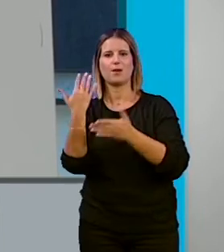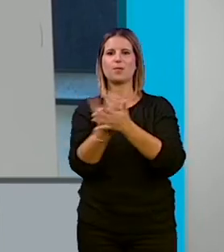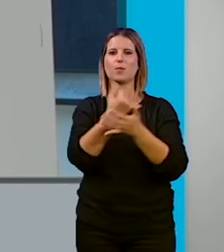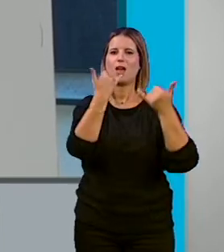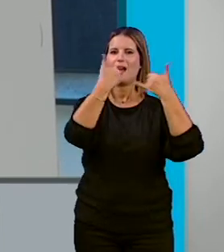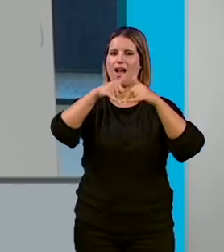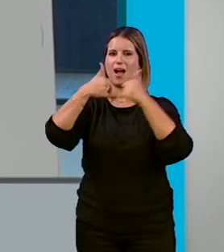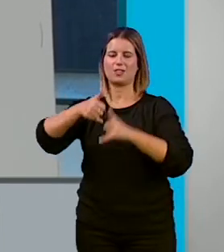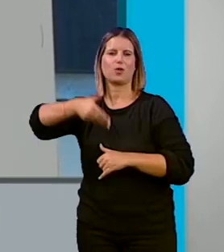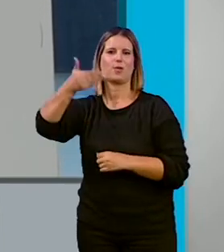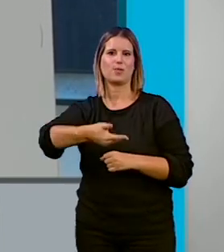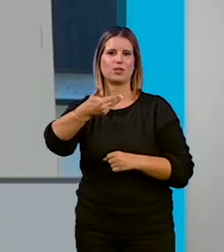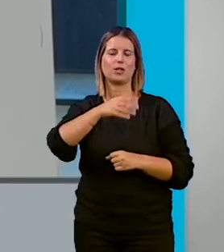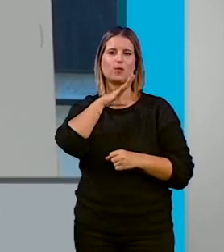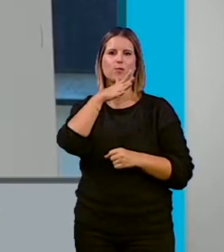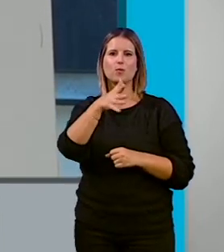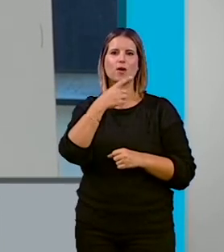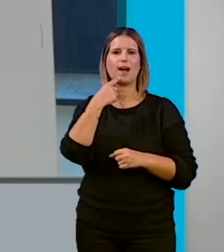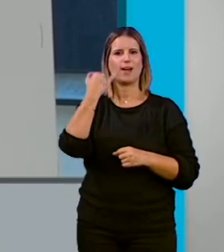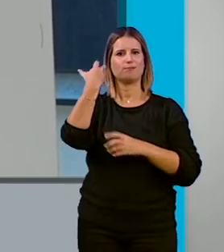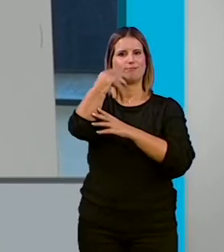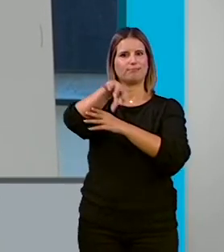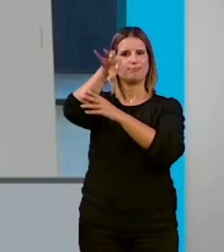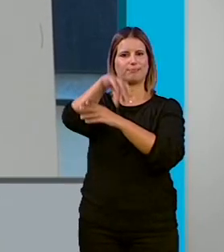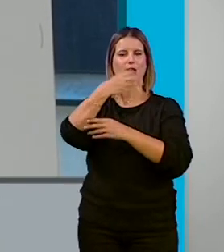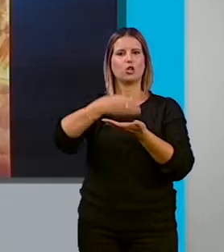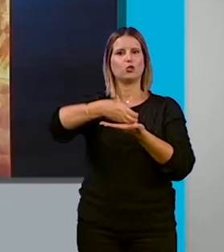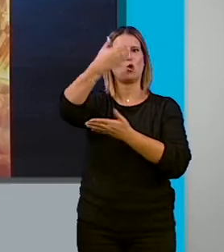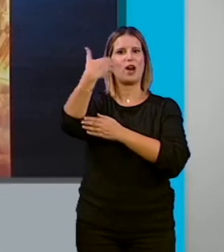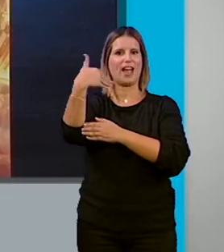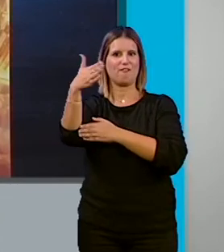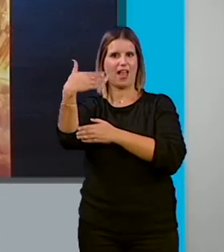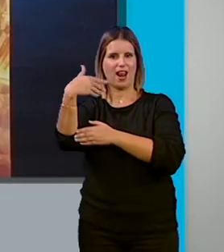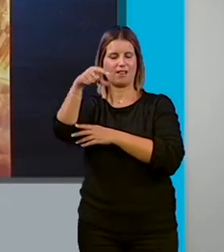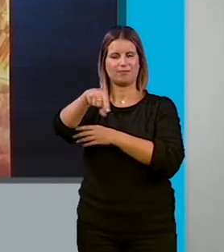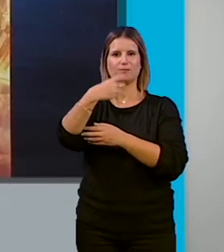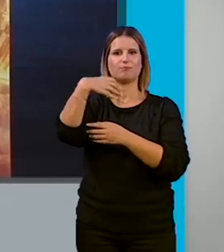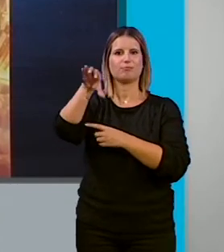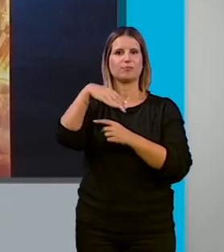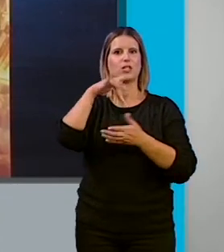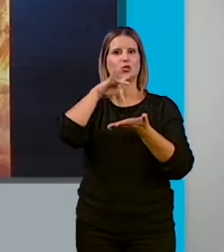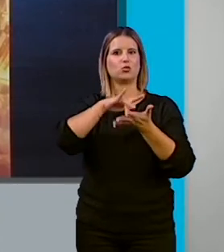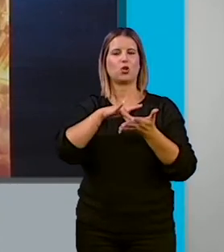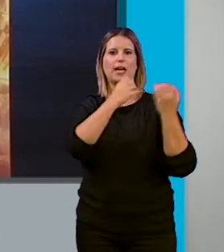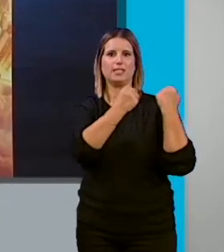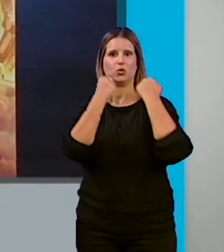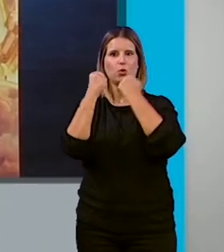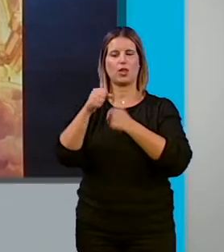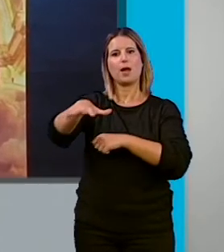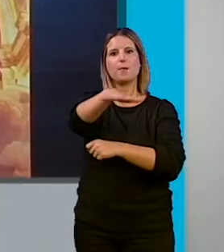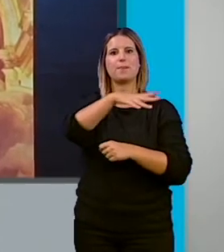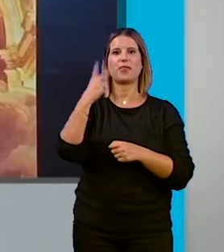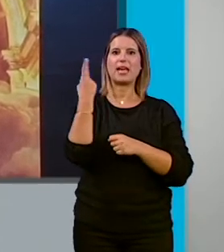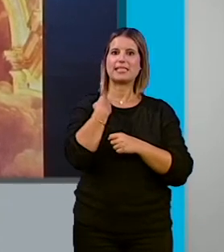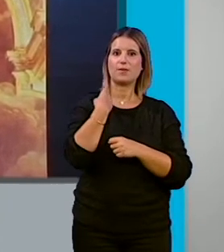centrales de la efeméride, con un toque de campana en la Torre de la Vela, un acto institucional en homenaje a Álvaro de Bazán en la Plaza Isabel la